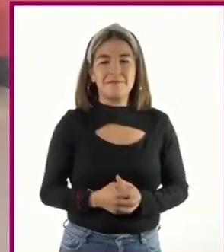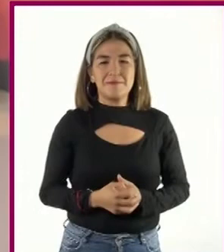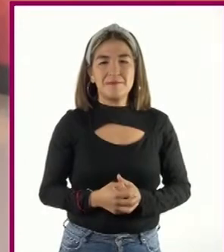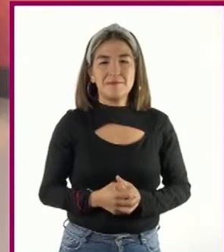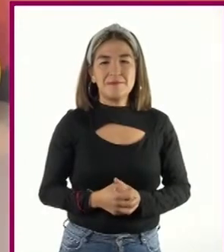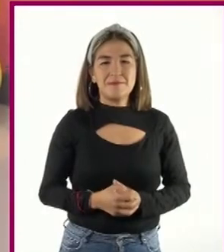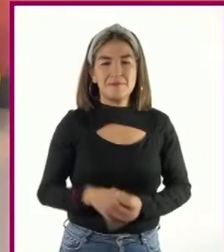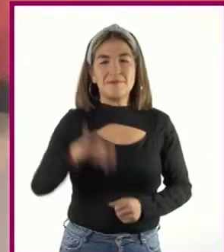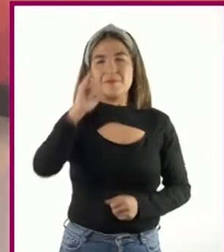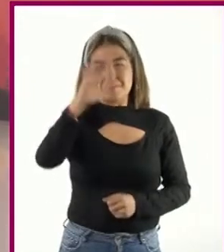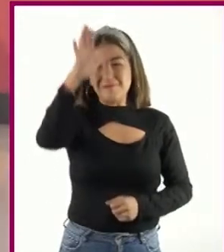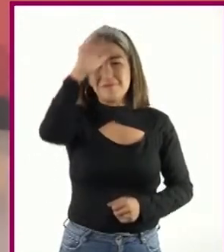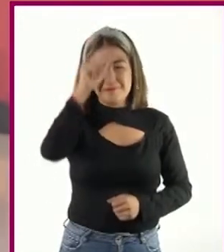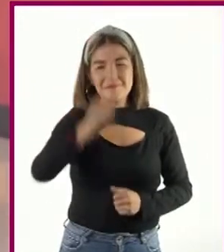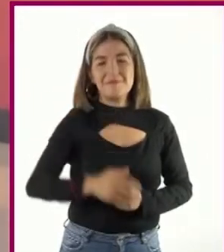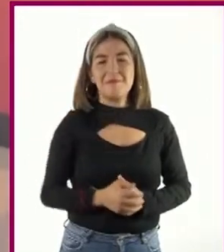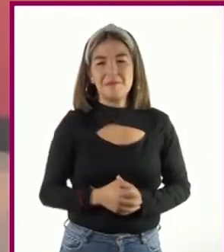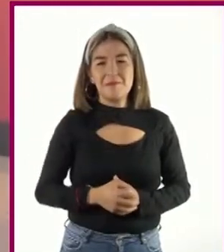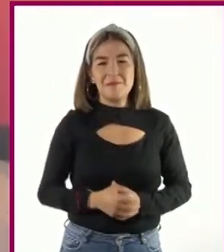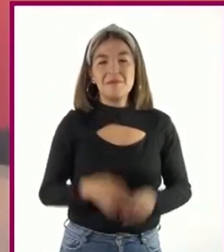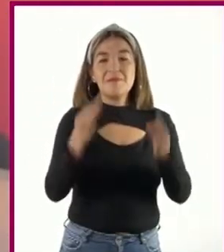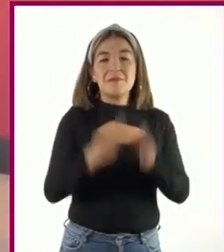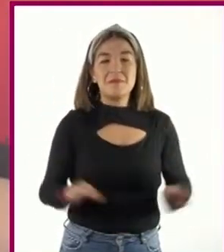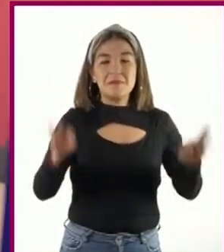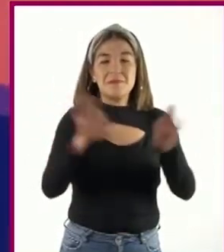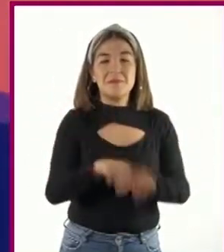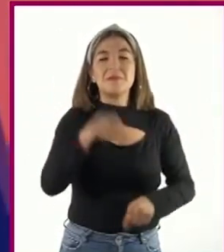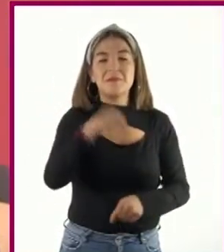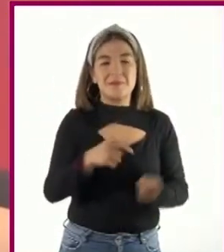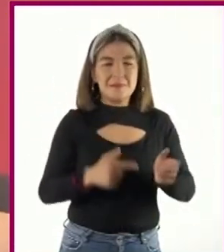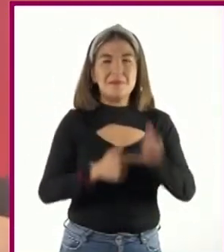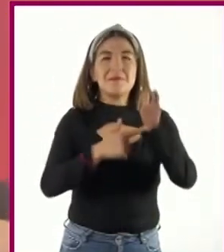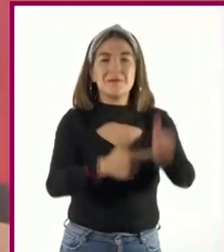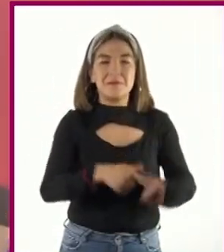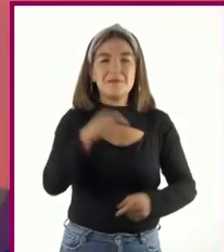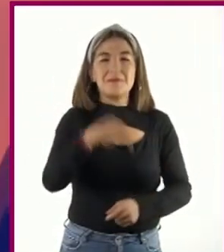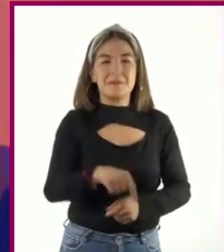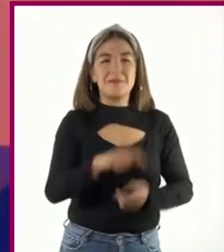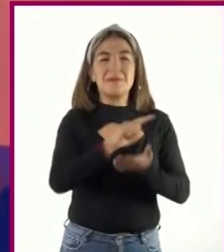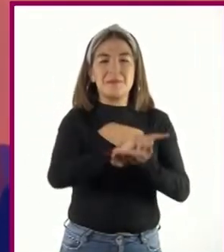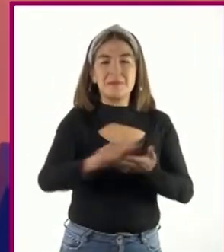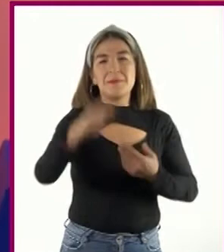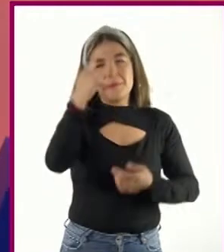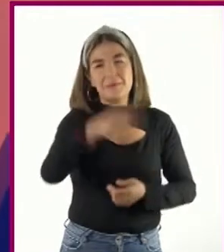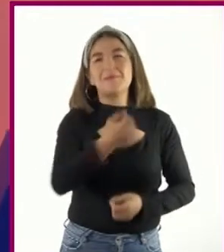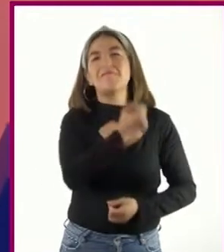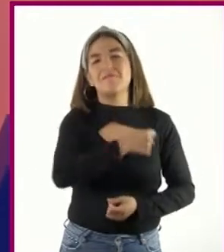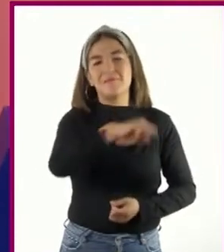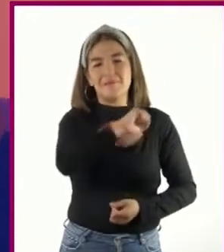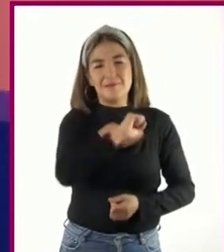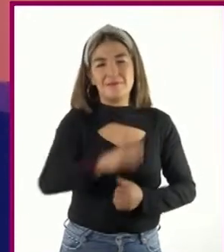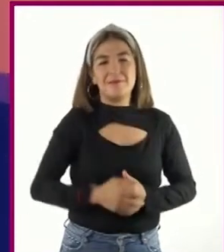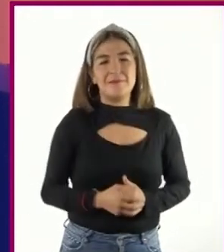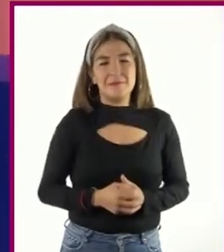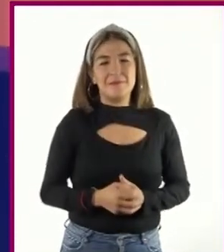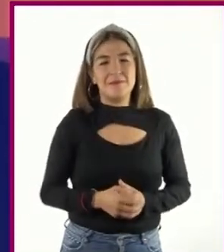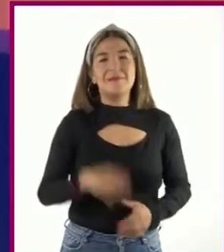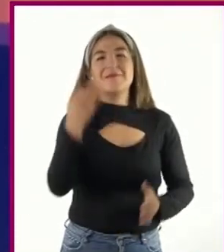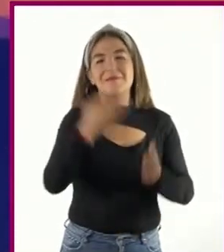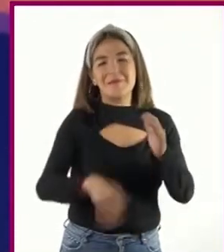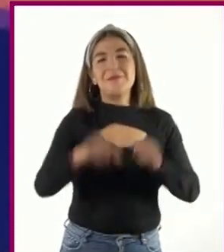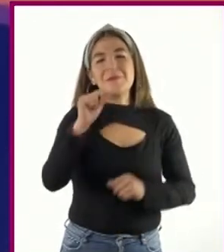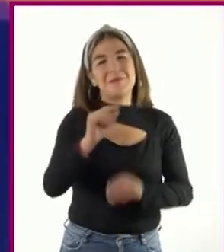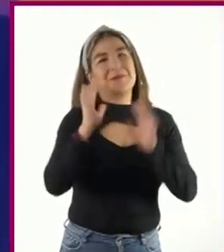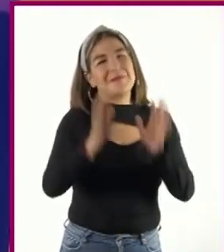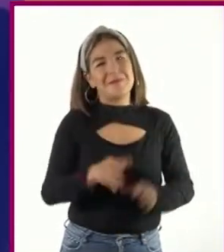Estoy de acuerdo contigo, Enrique. Lo más importante es continuar con las medidas para estar sanos. Falta poco